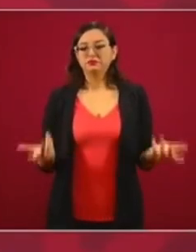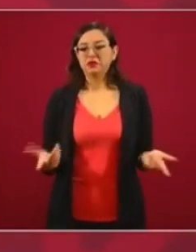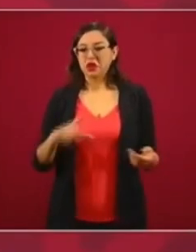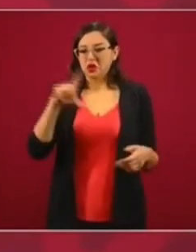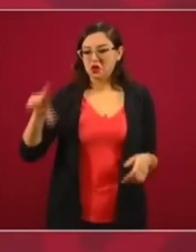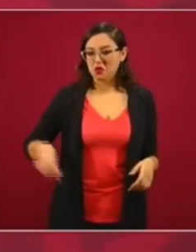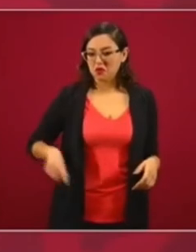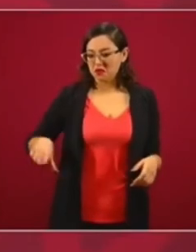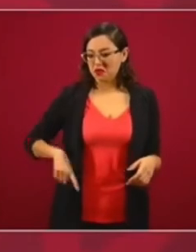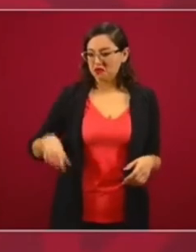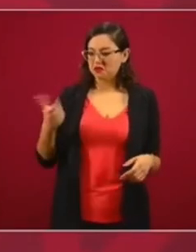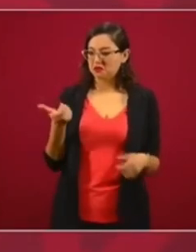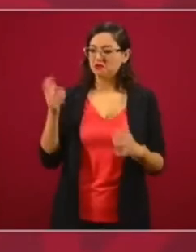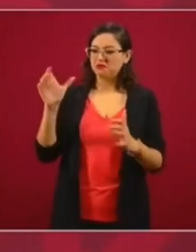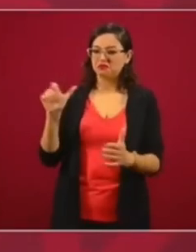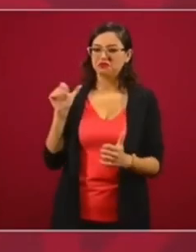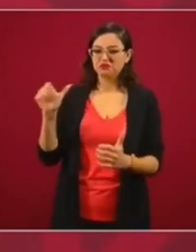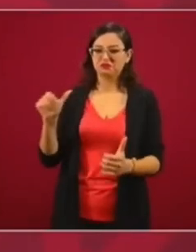iba a tener más dinero?